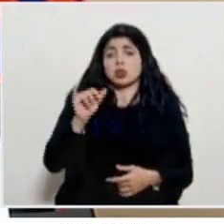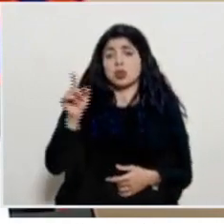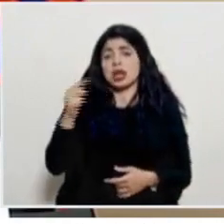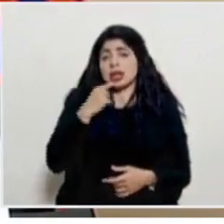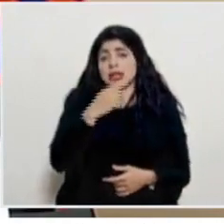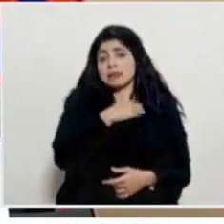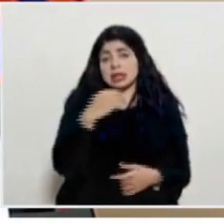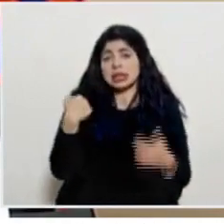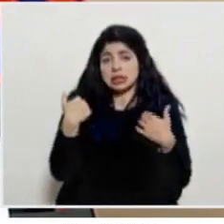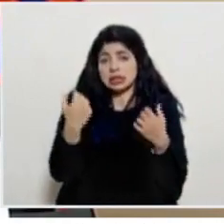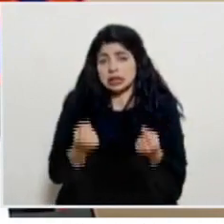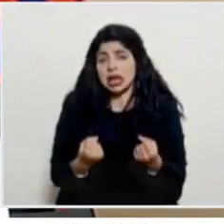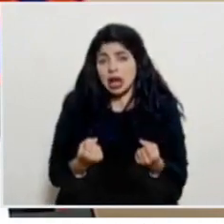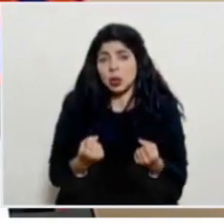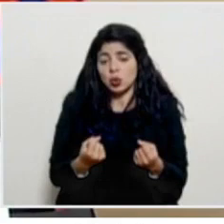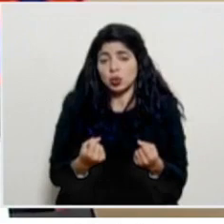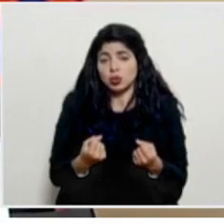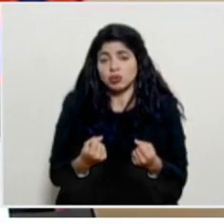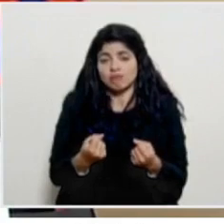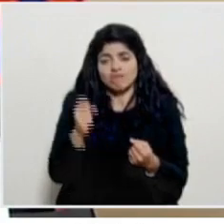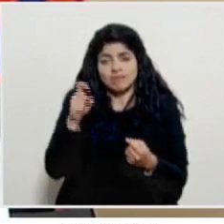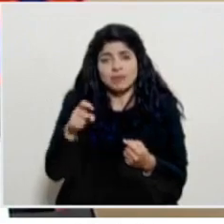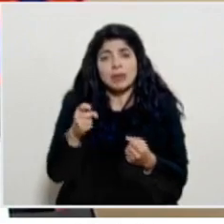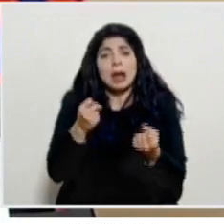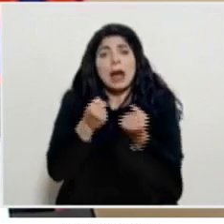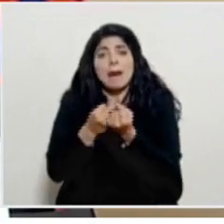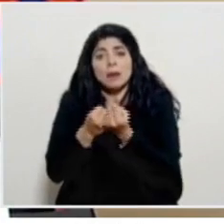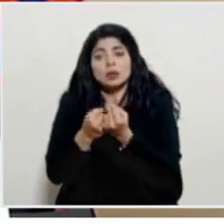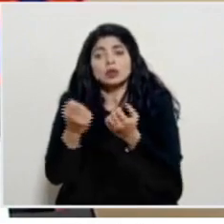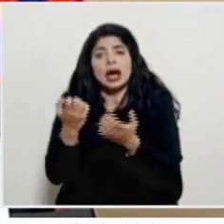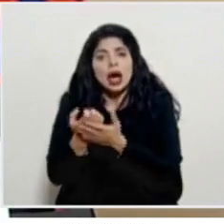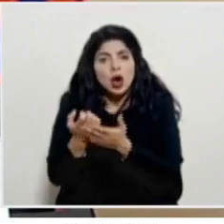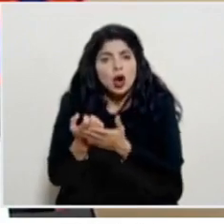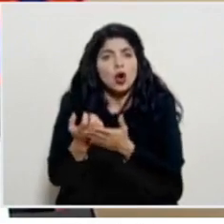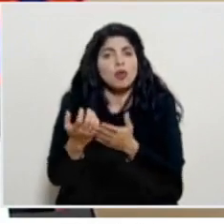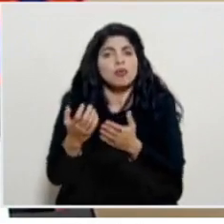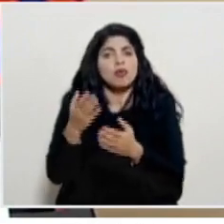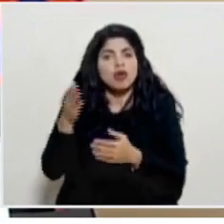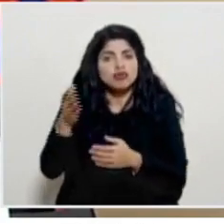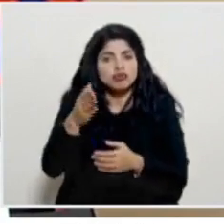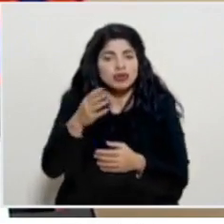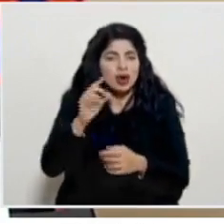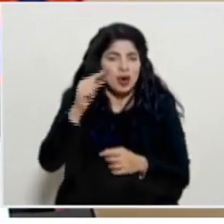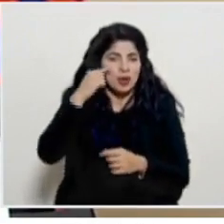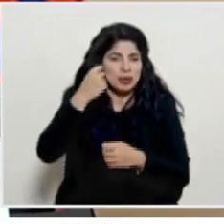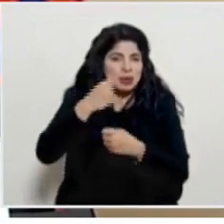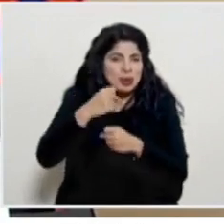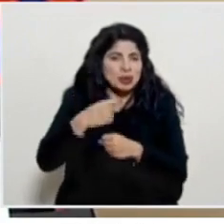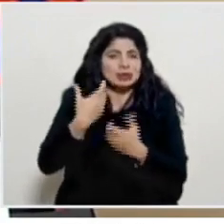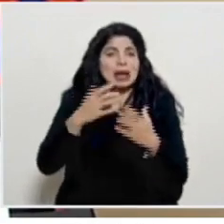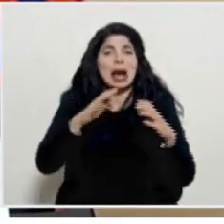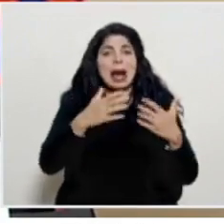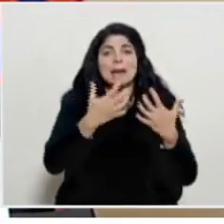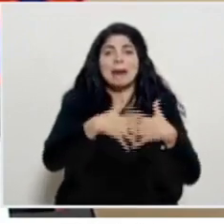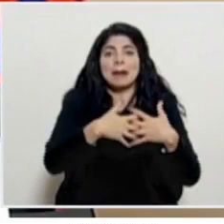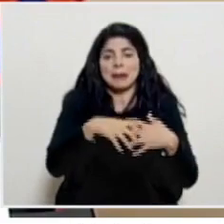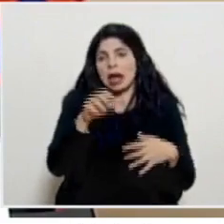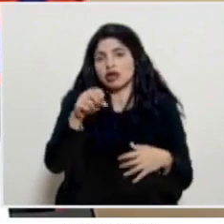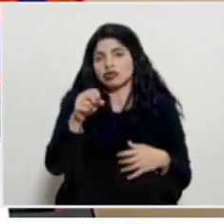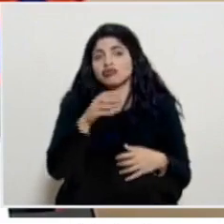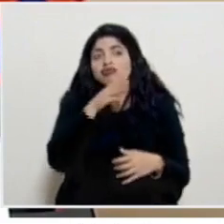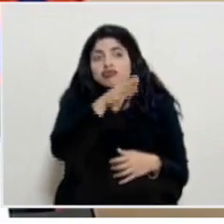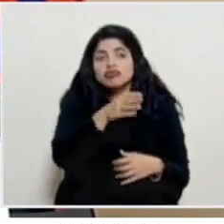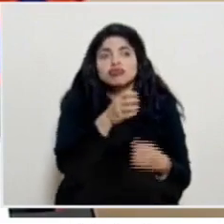ministro de salud también apoyando todas las actividades económicas hemos coordinado con los gobiernos locales y con las cámaras empresariales